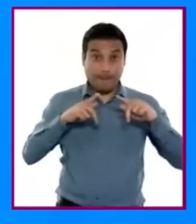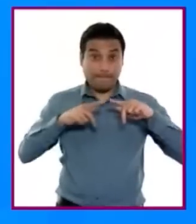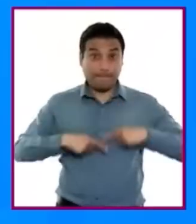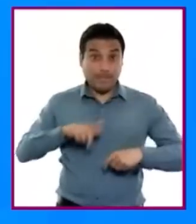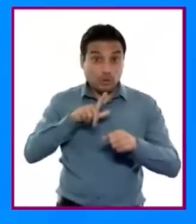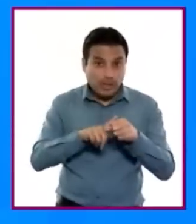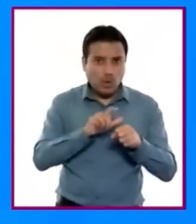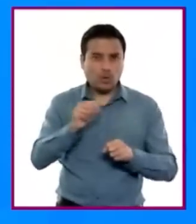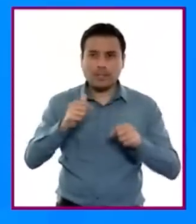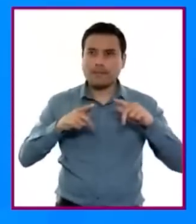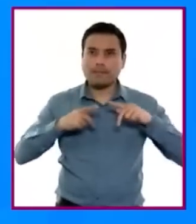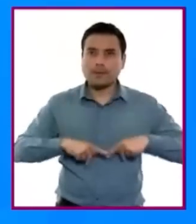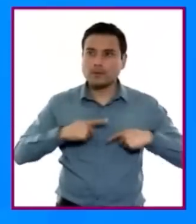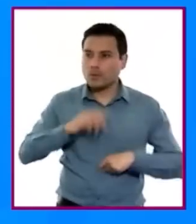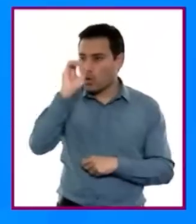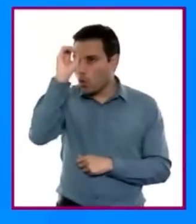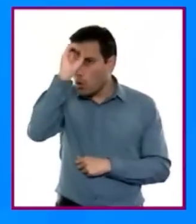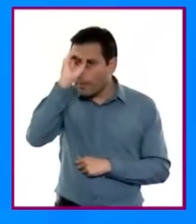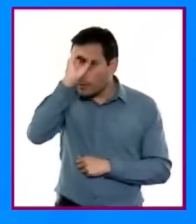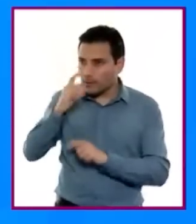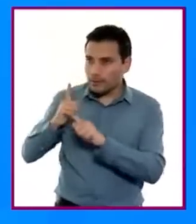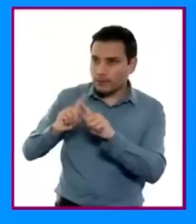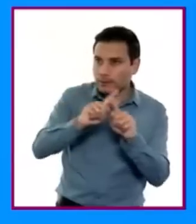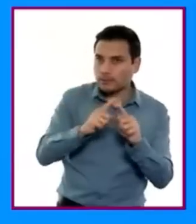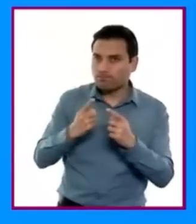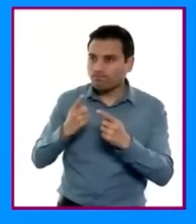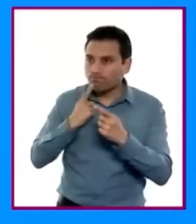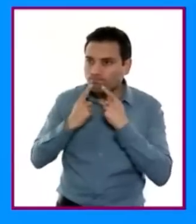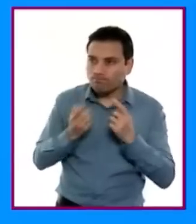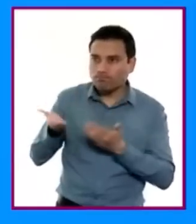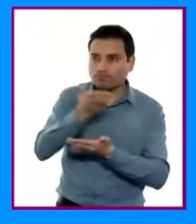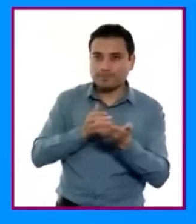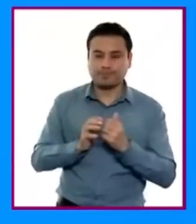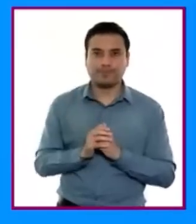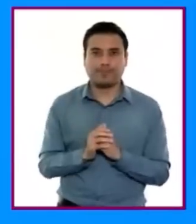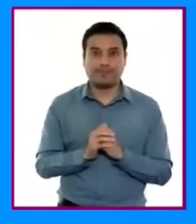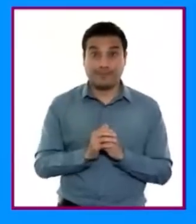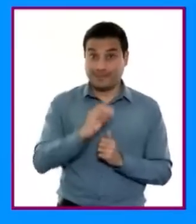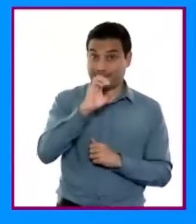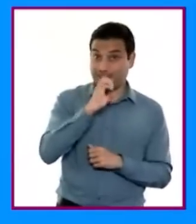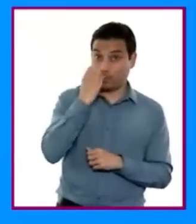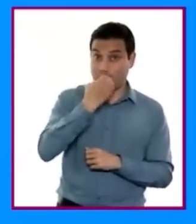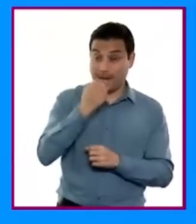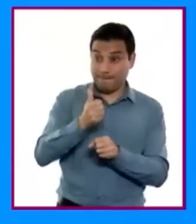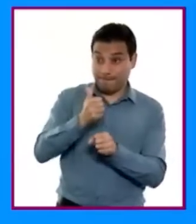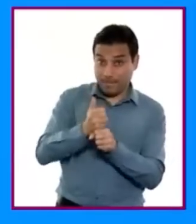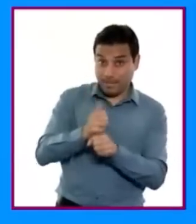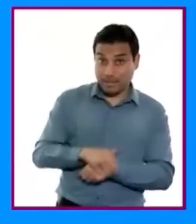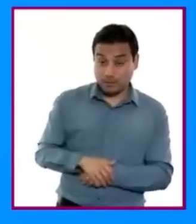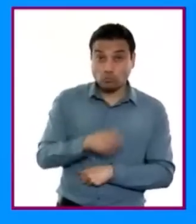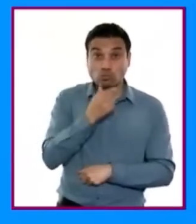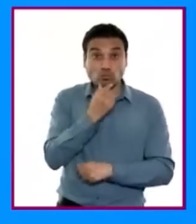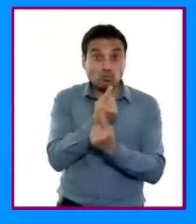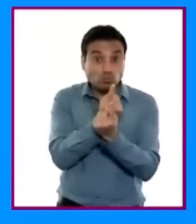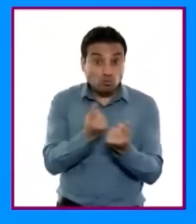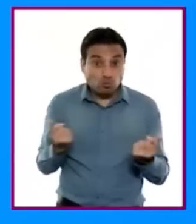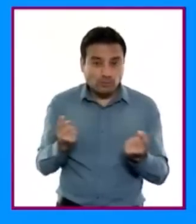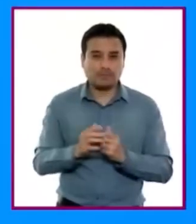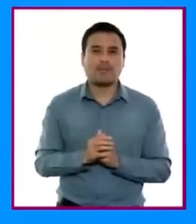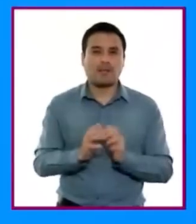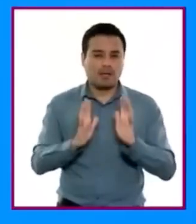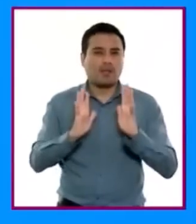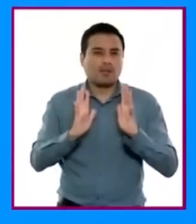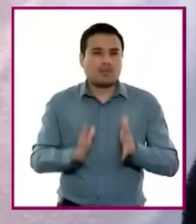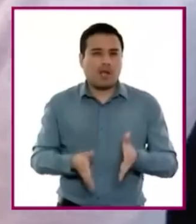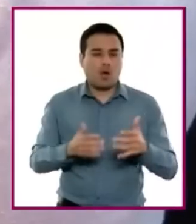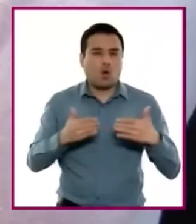abrirla a otras posibilidades de interpretación. En la educación primaria, niñas y niños avanzan hacia la comprensión de